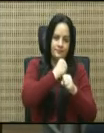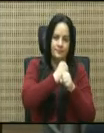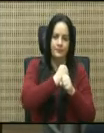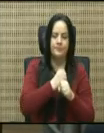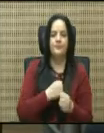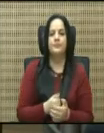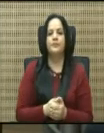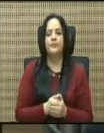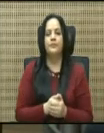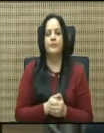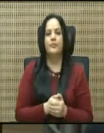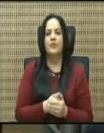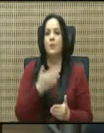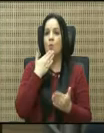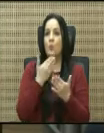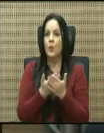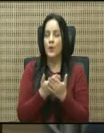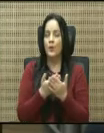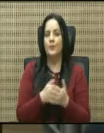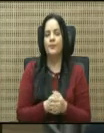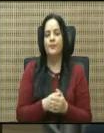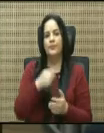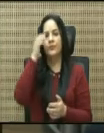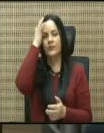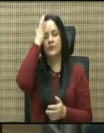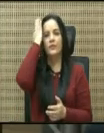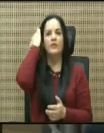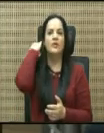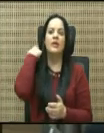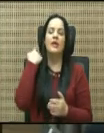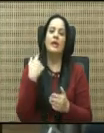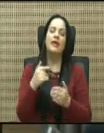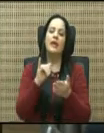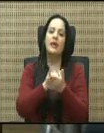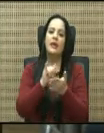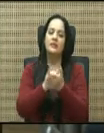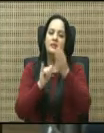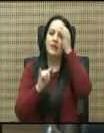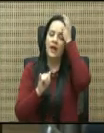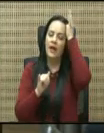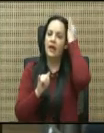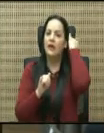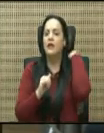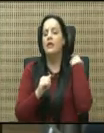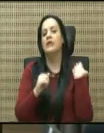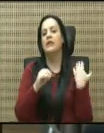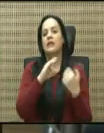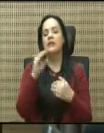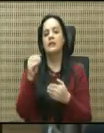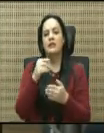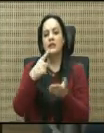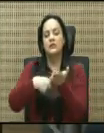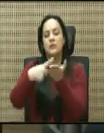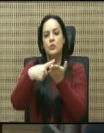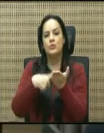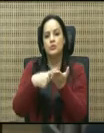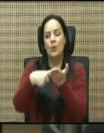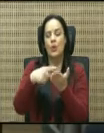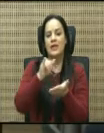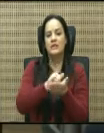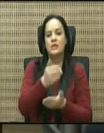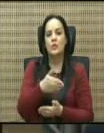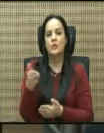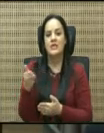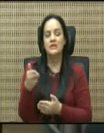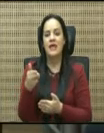en esta discusión y en estas cosas, ellos mandan un comunicado la semana pasada a